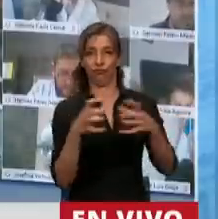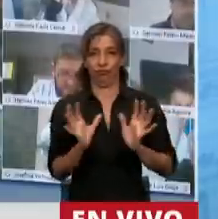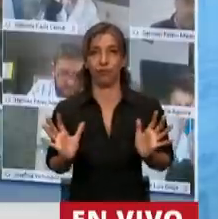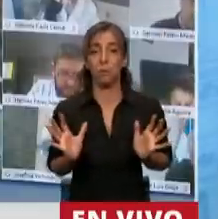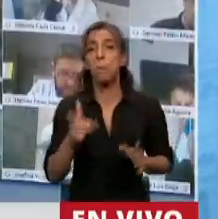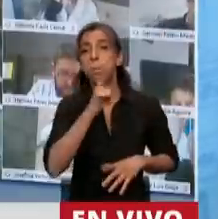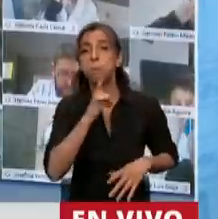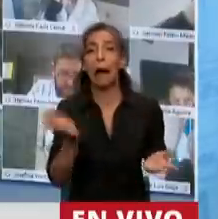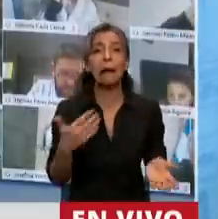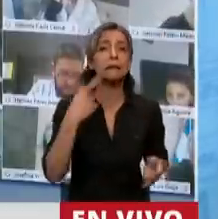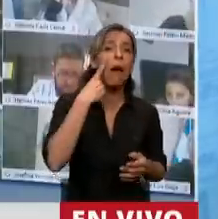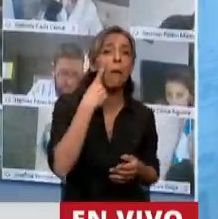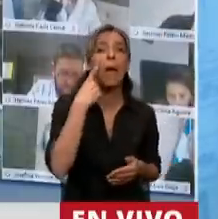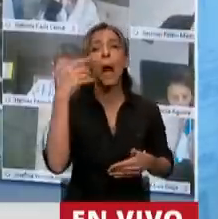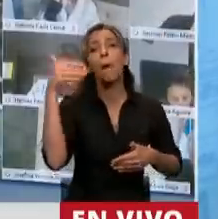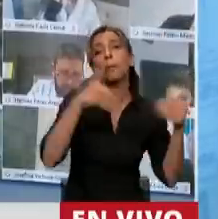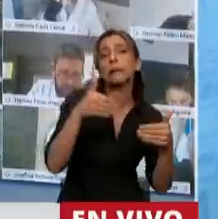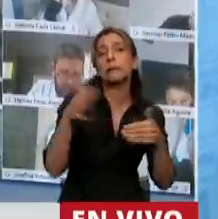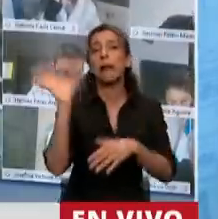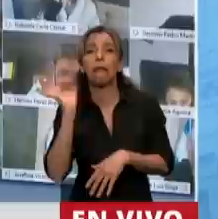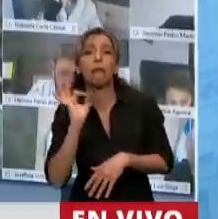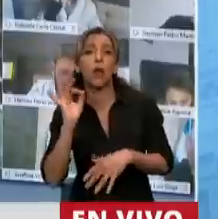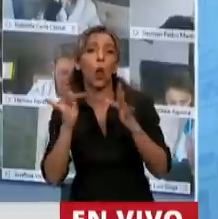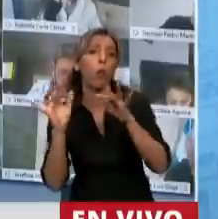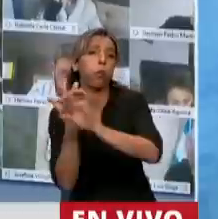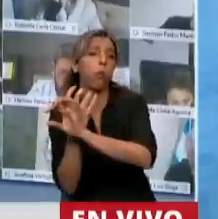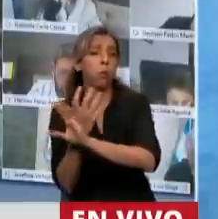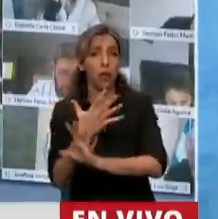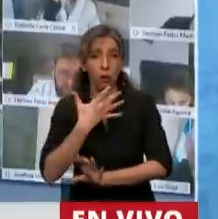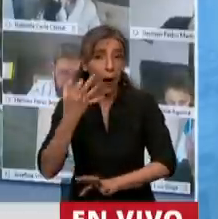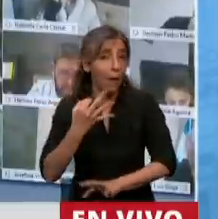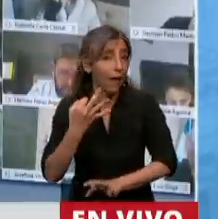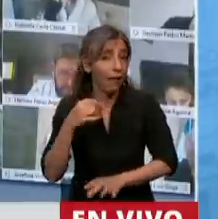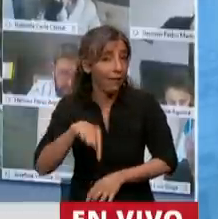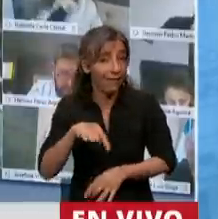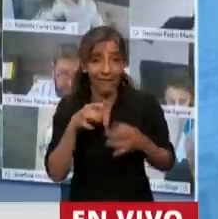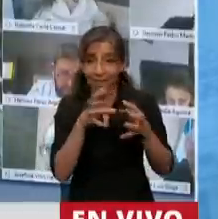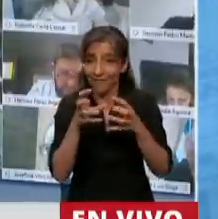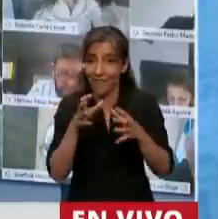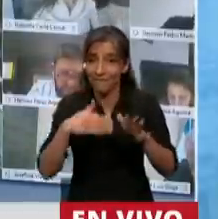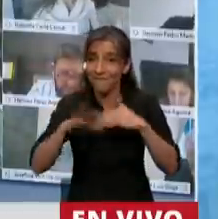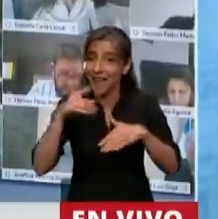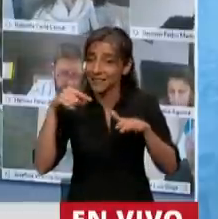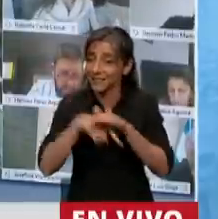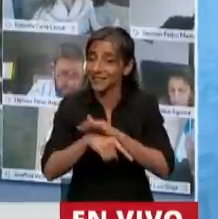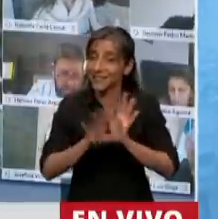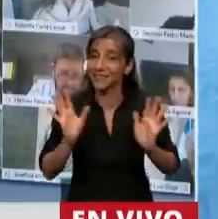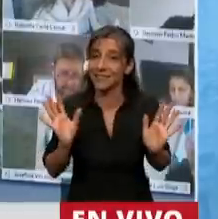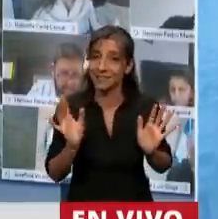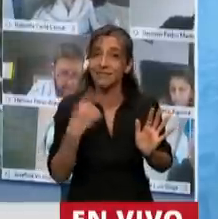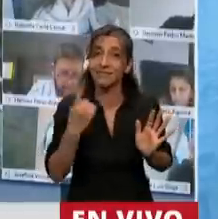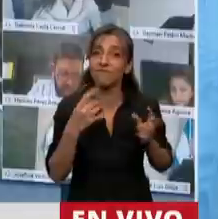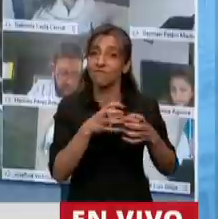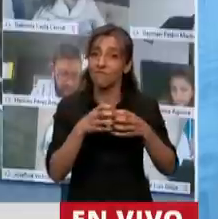discusión de si es presencial o es virtual, es mucho más profunda la discusión que estamos llevando